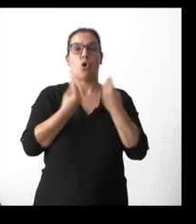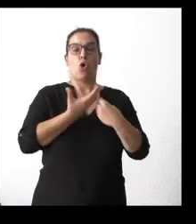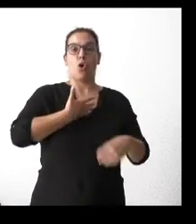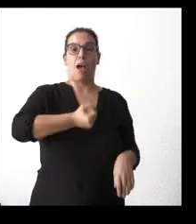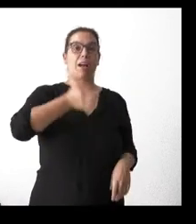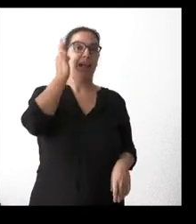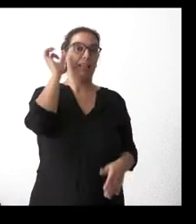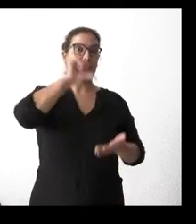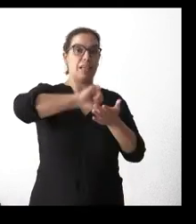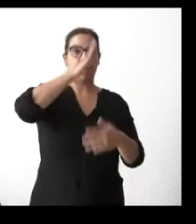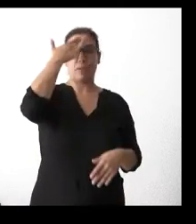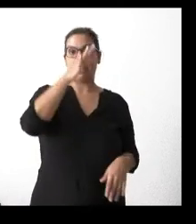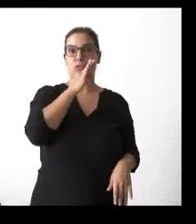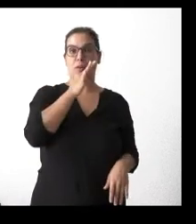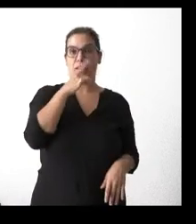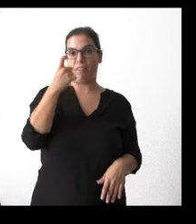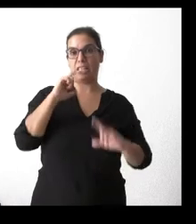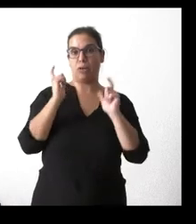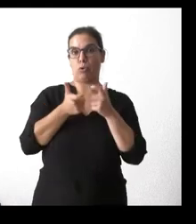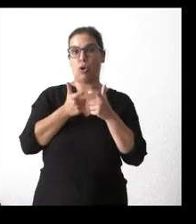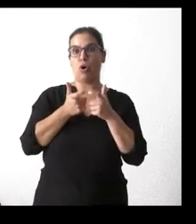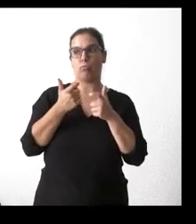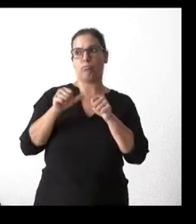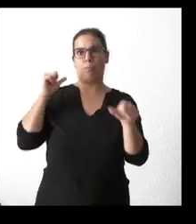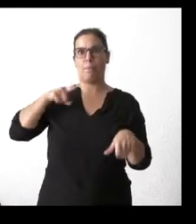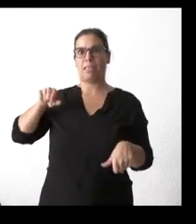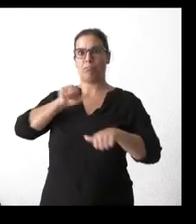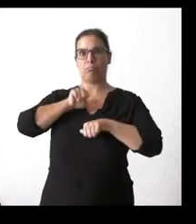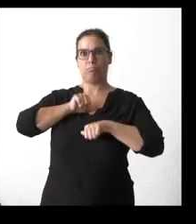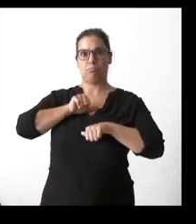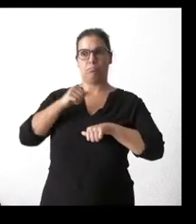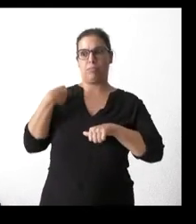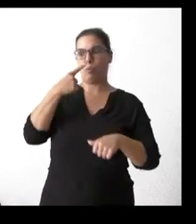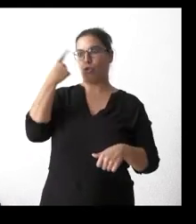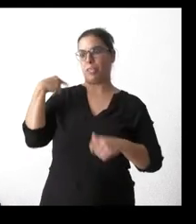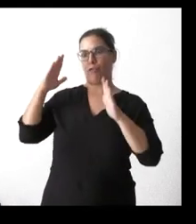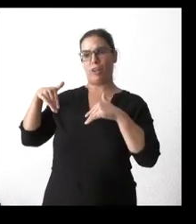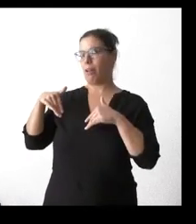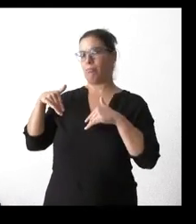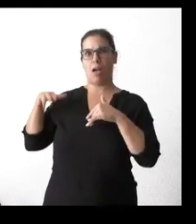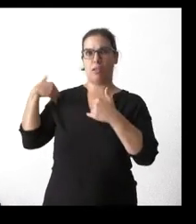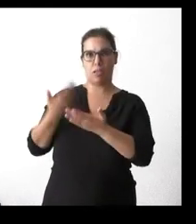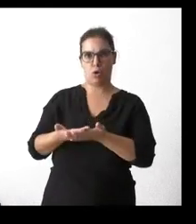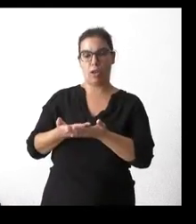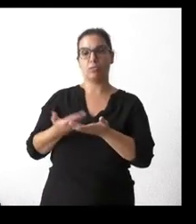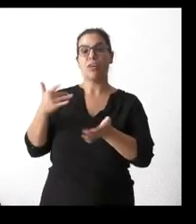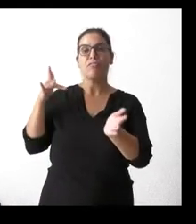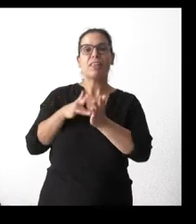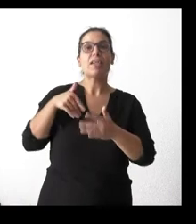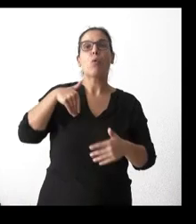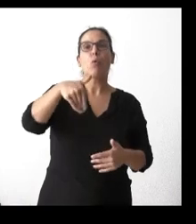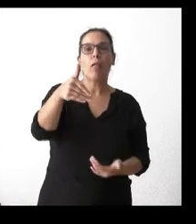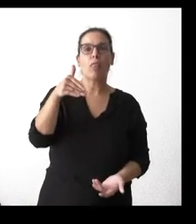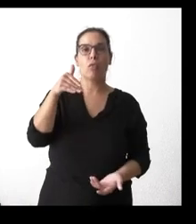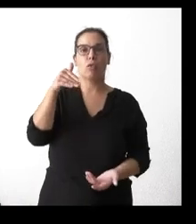la capital, que es una reunión pendiente desde hace meses, incluso desde finales del año pasado. ¿Hay fecha cuando se va a producir esa